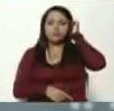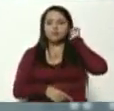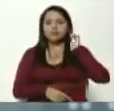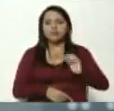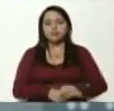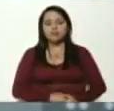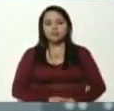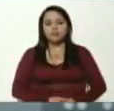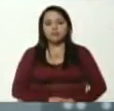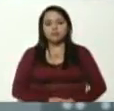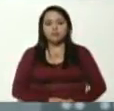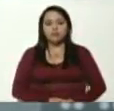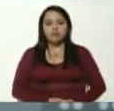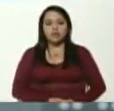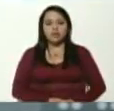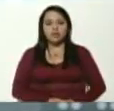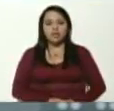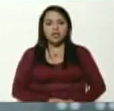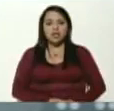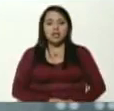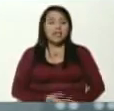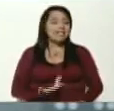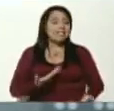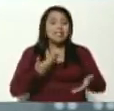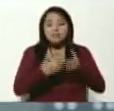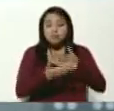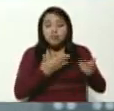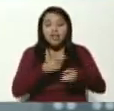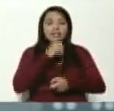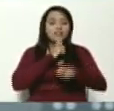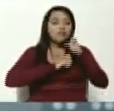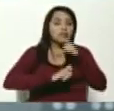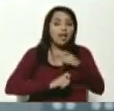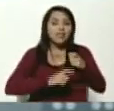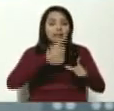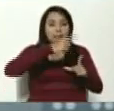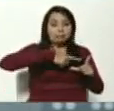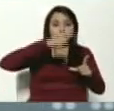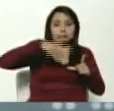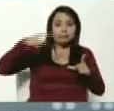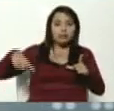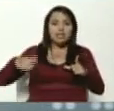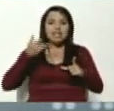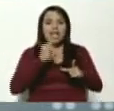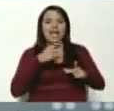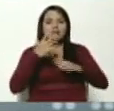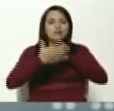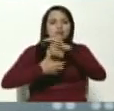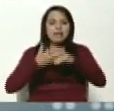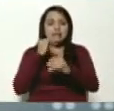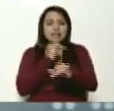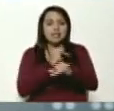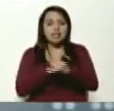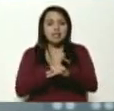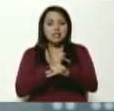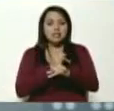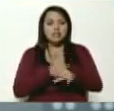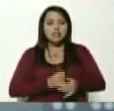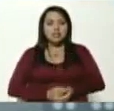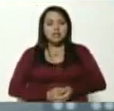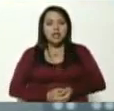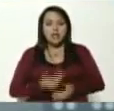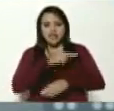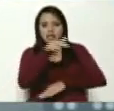nuestro sistema eléctrico nacional que ha afectado la plataforma de internet, ha impedido a nivel nacional